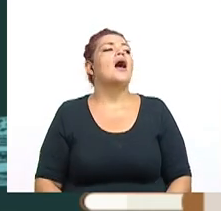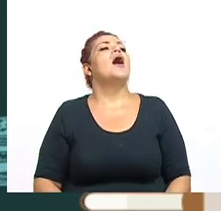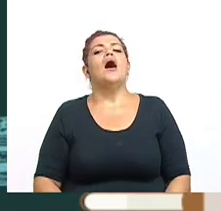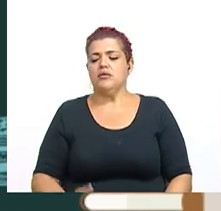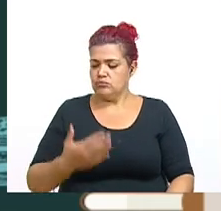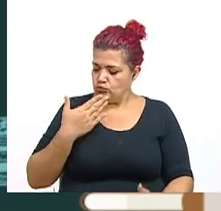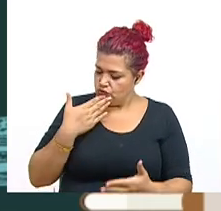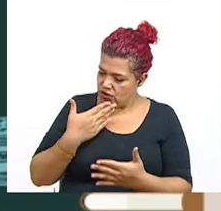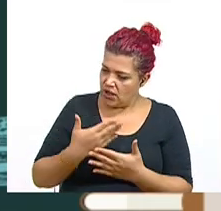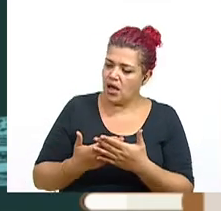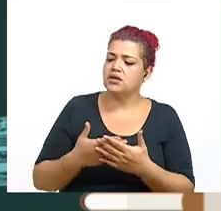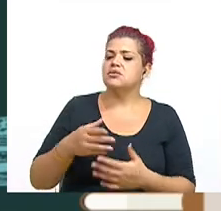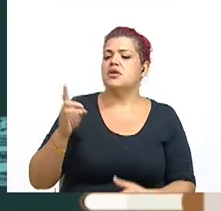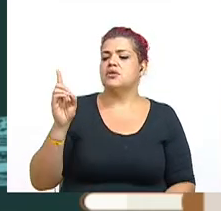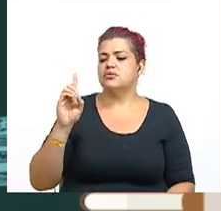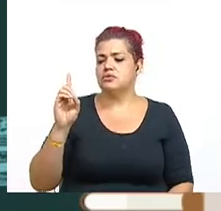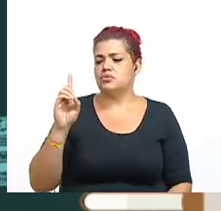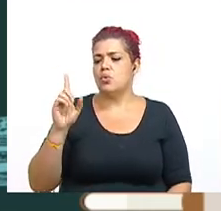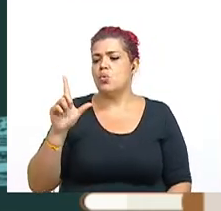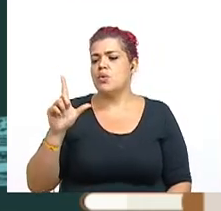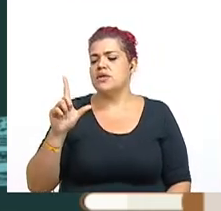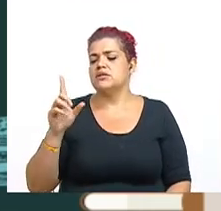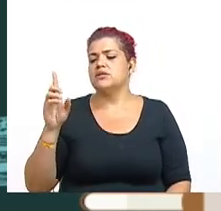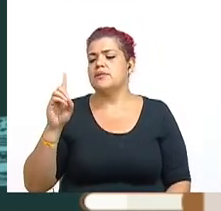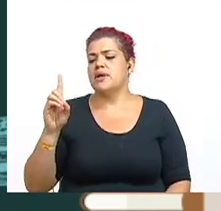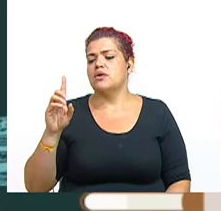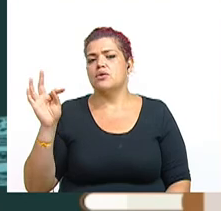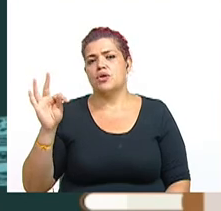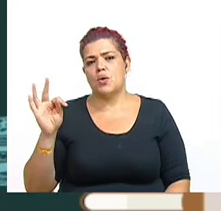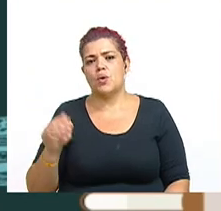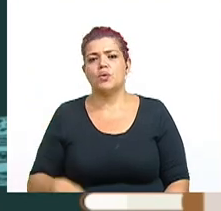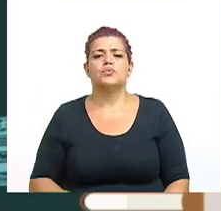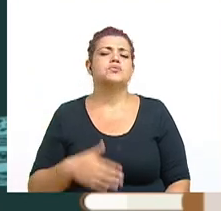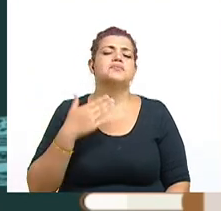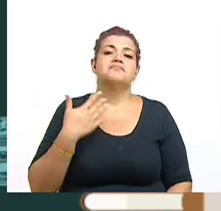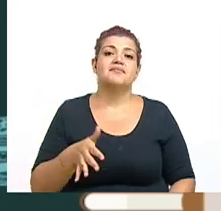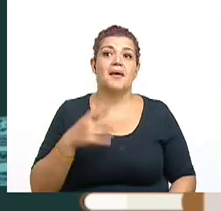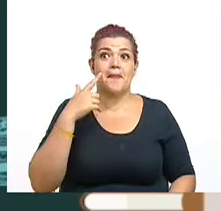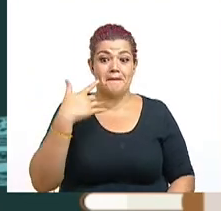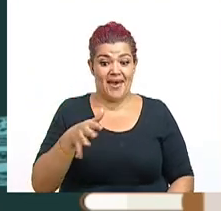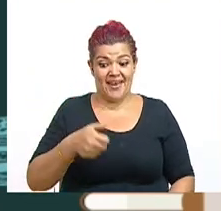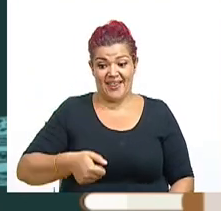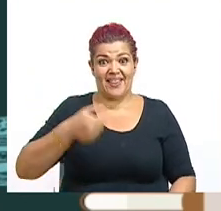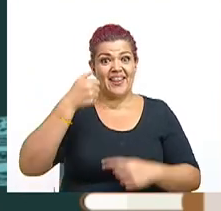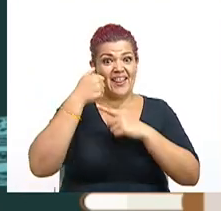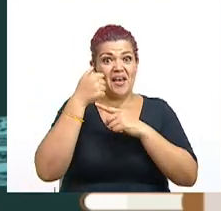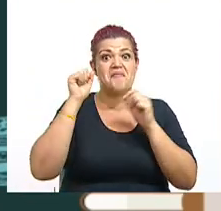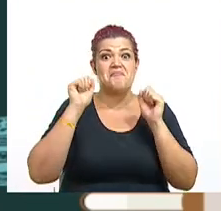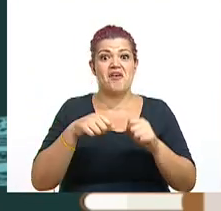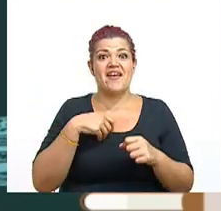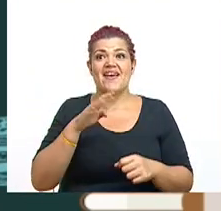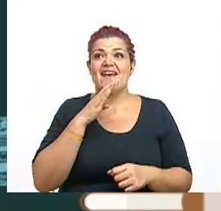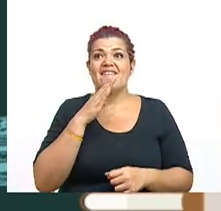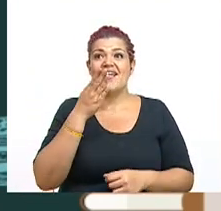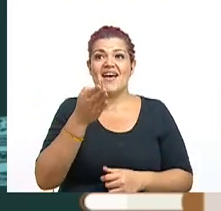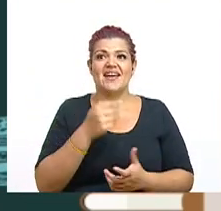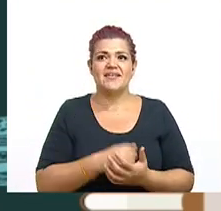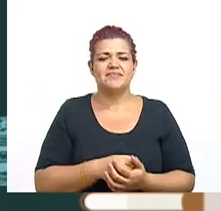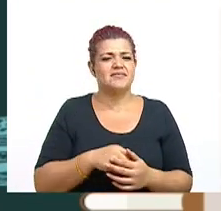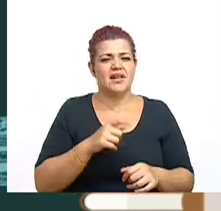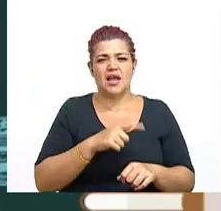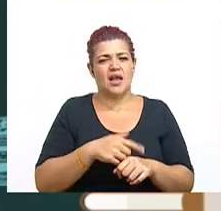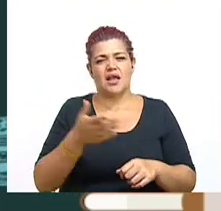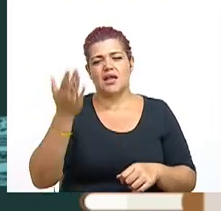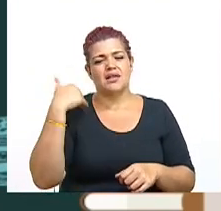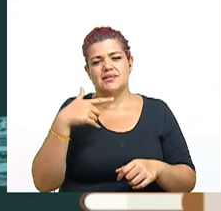gracias a don Luis Demetrio Tinoco. Bueno, ven que este teléfono sí es mágico. Pudimos conversar con él a pesar de que